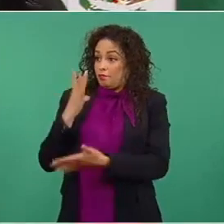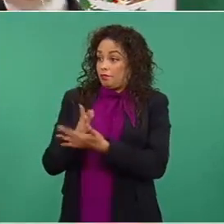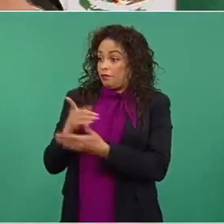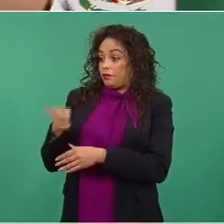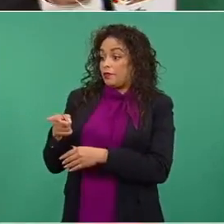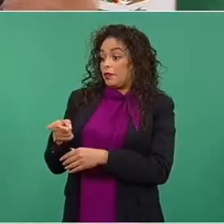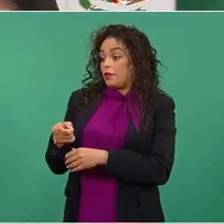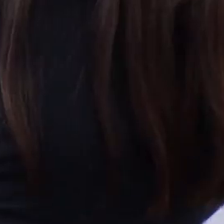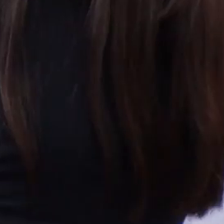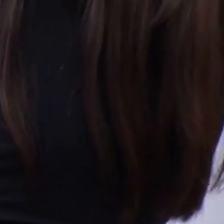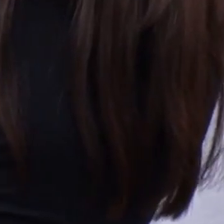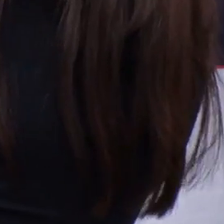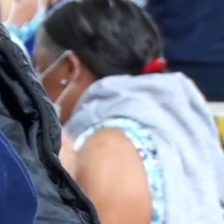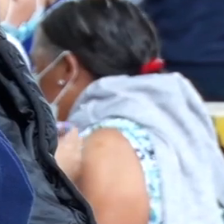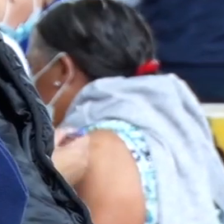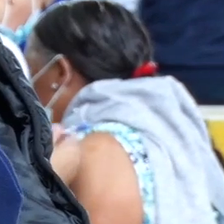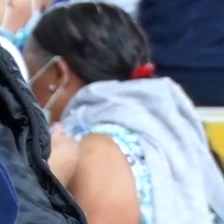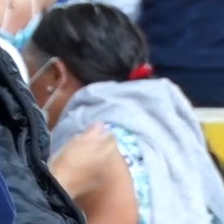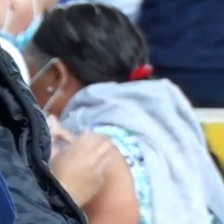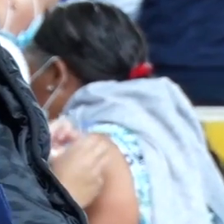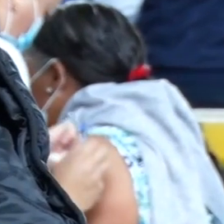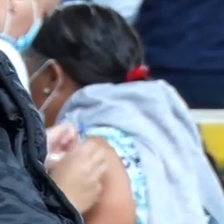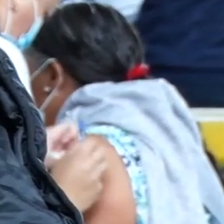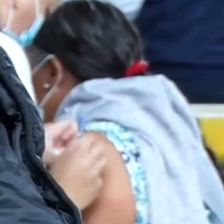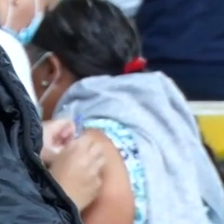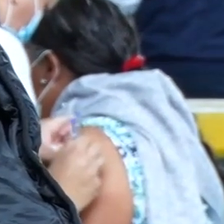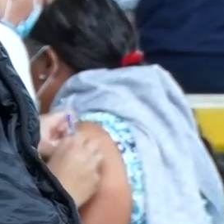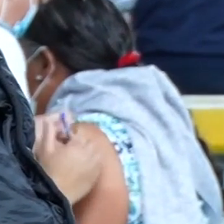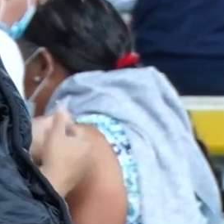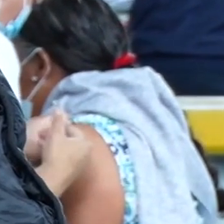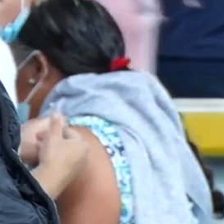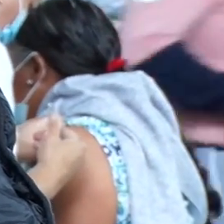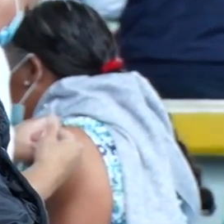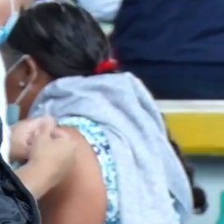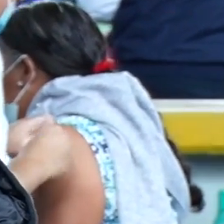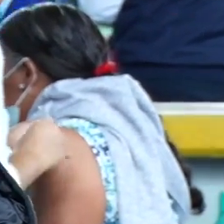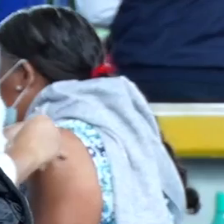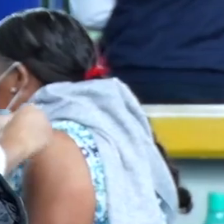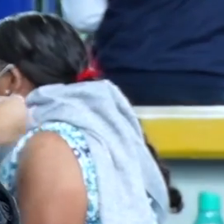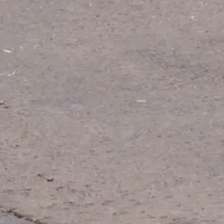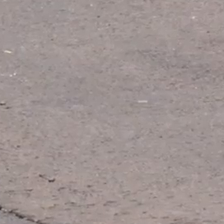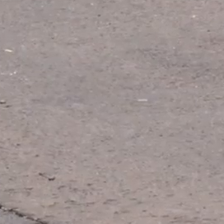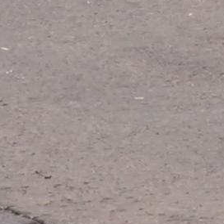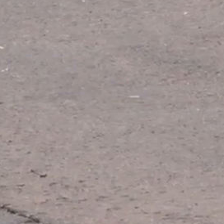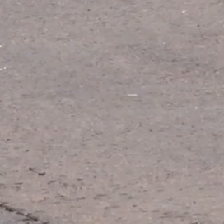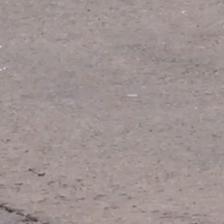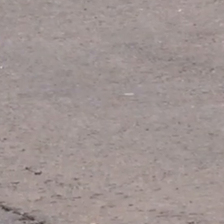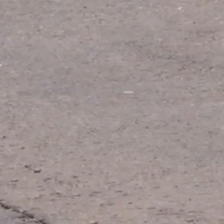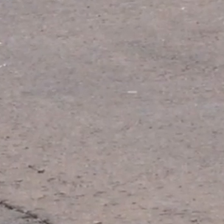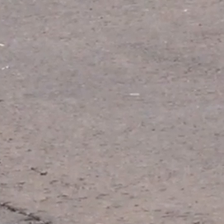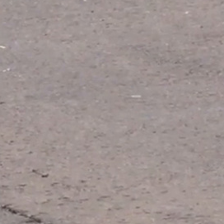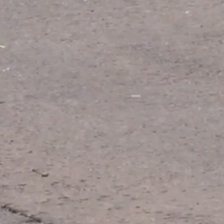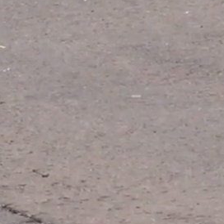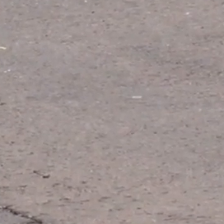va a seguir pasando. Al terminar, el mandatario morenista reiteró su deseo por prevenir los tiempos